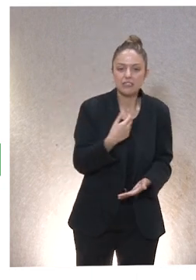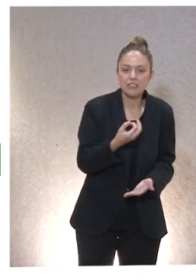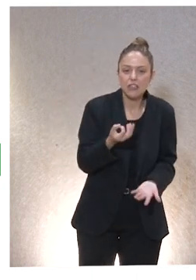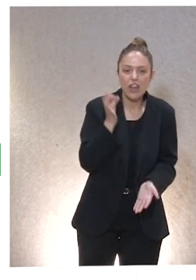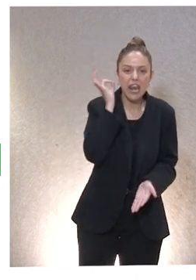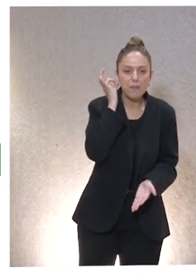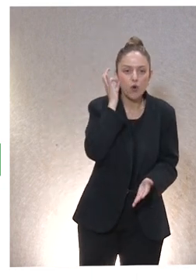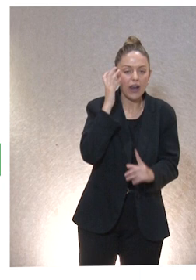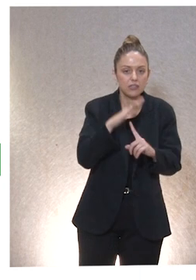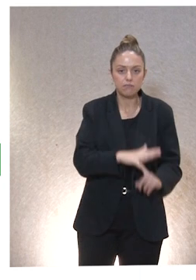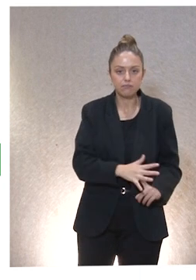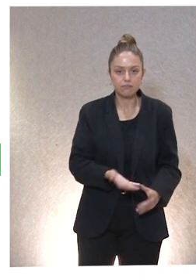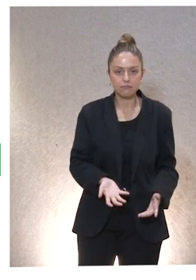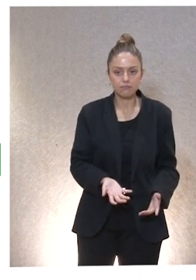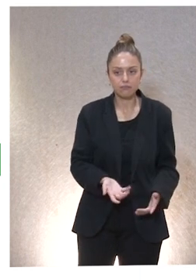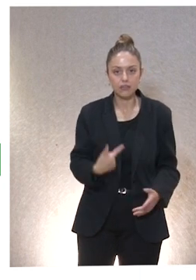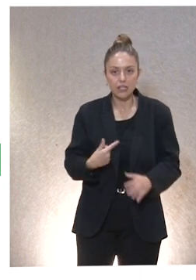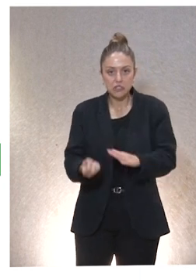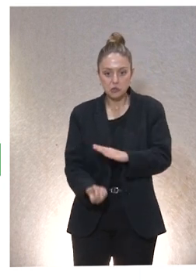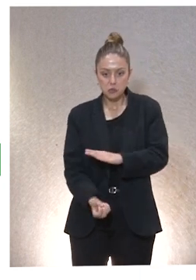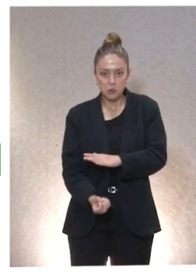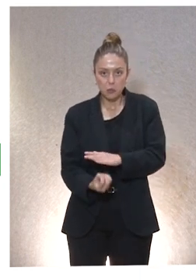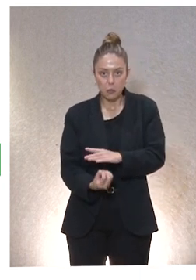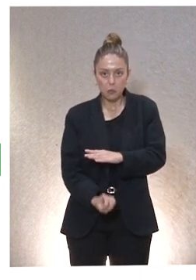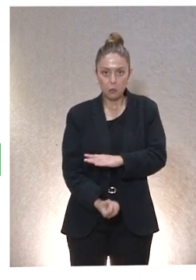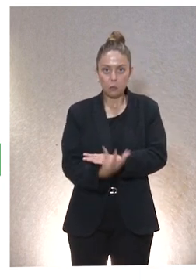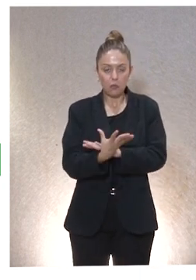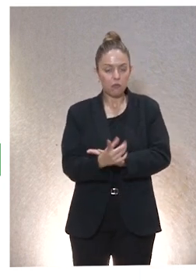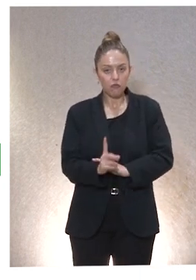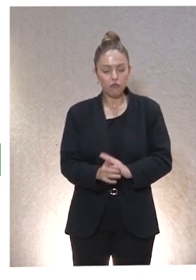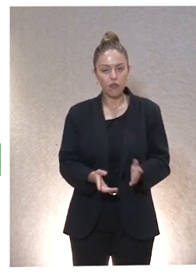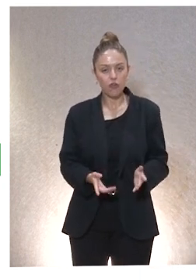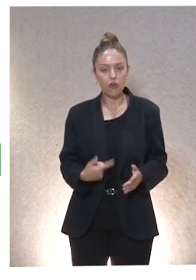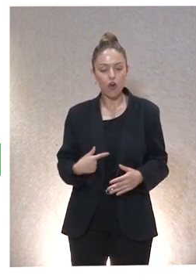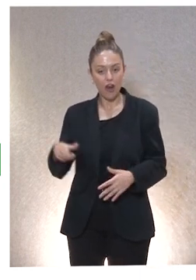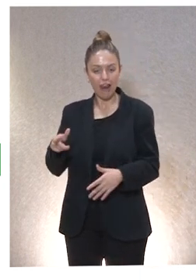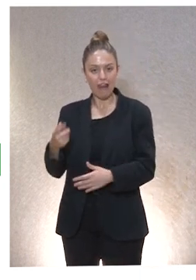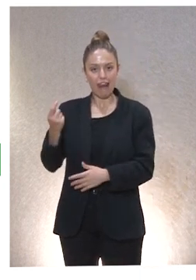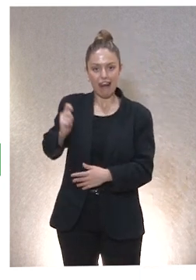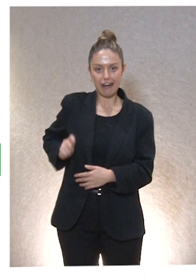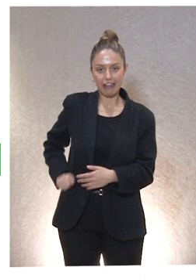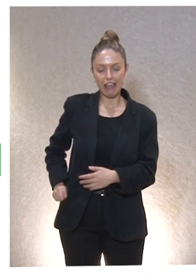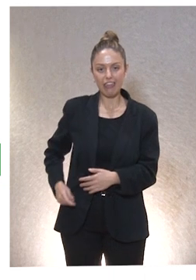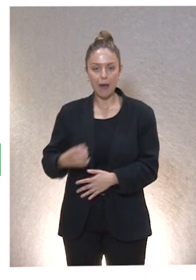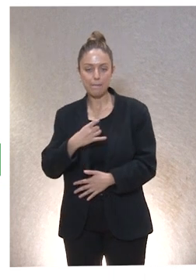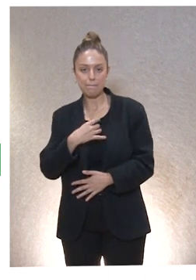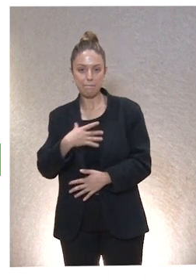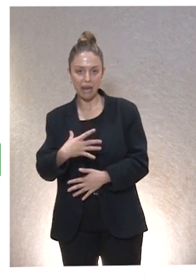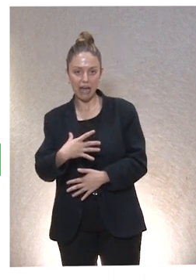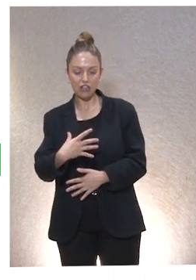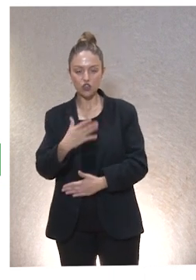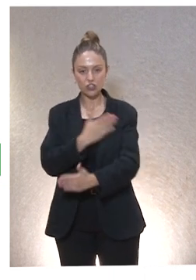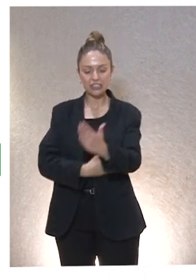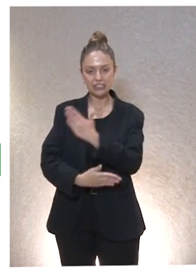enterradas, no salen a la superficie. Los acomodados, que tienen cierta riqueza, los blancos, los sin